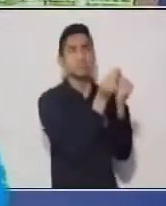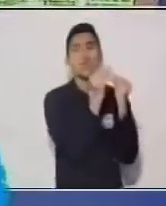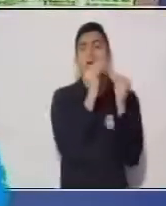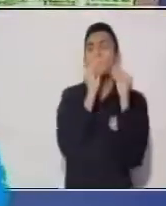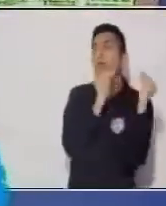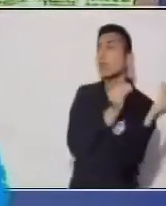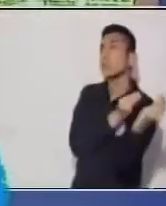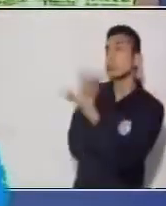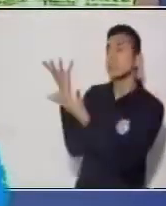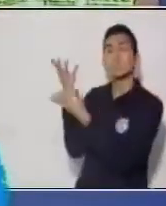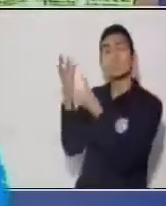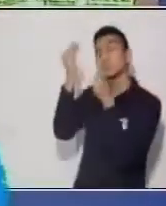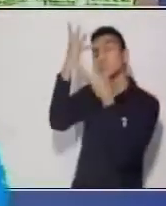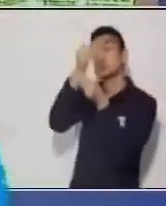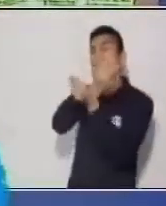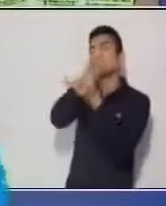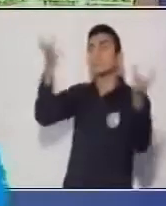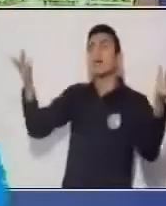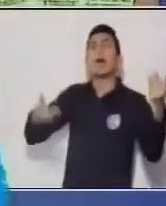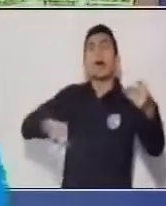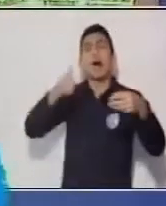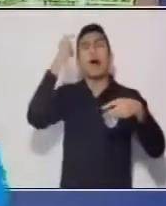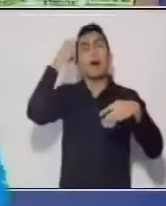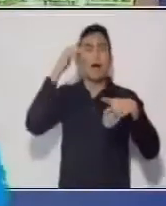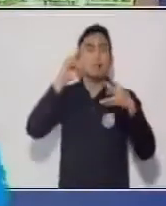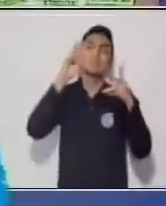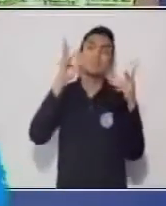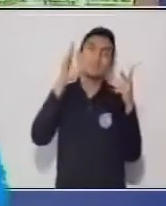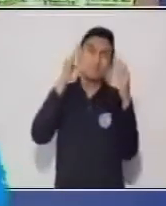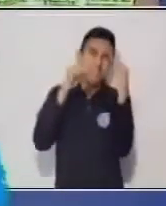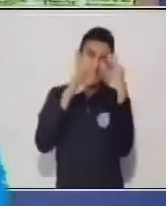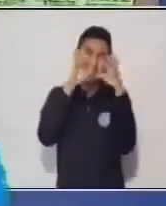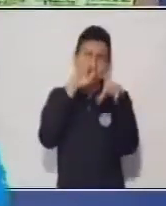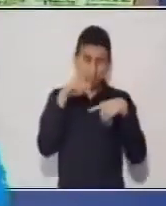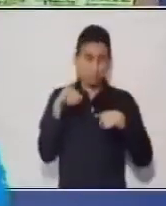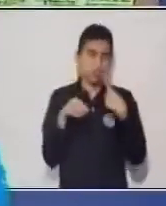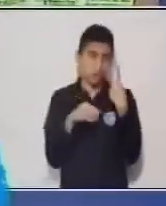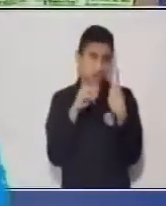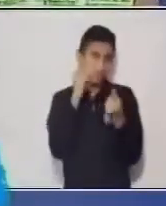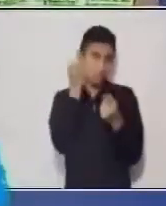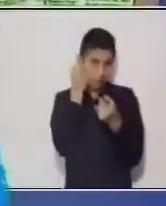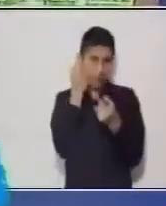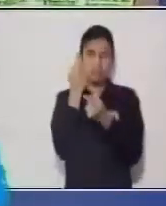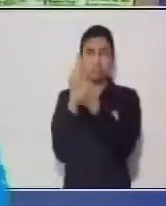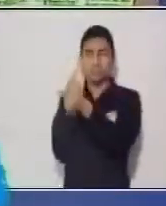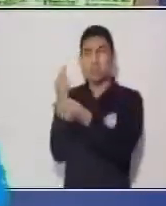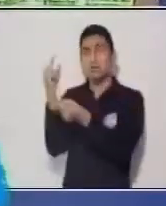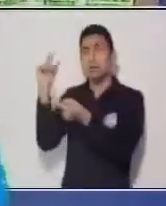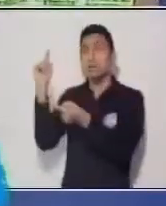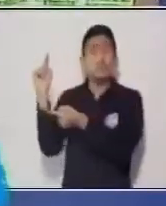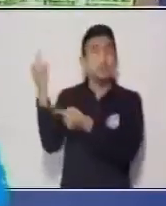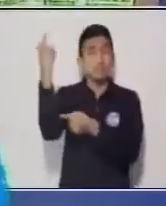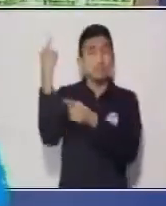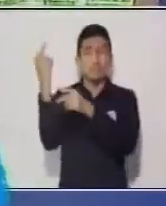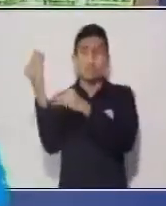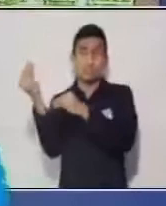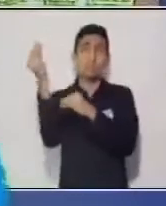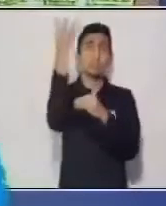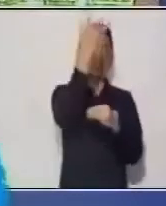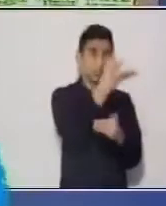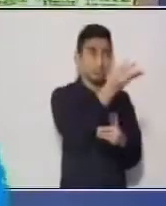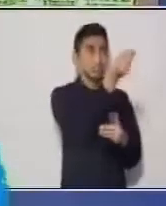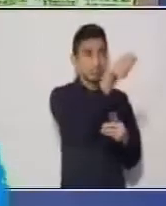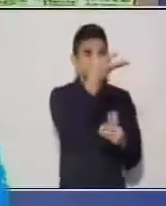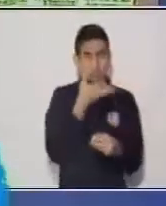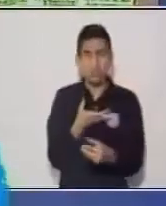personaje ficticio, un personaje real, en una entrevista, por ejemplo, de algún periódico.